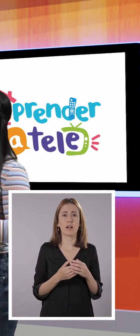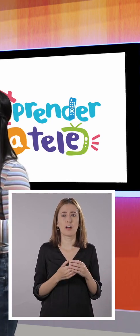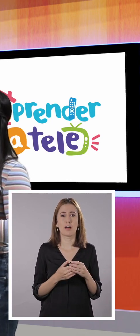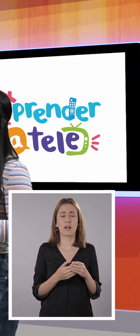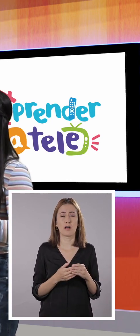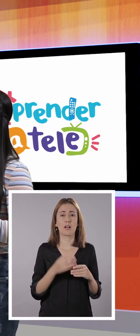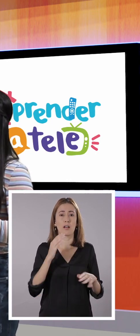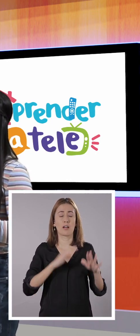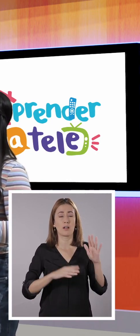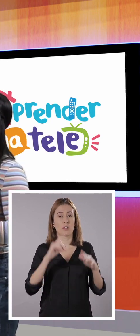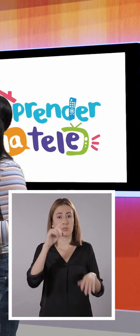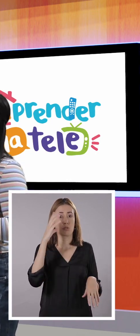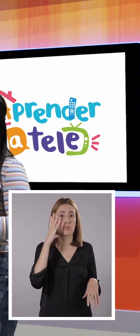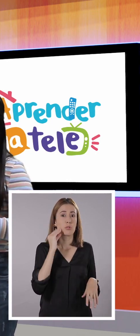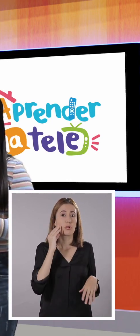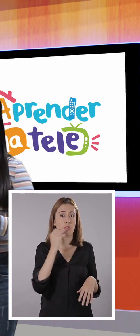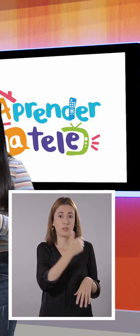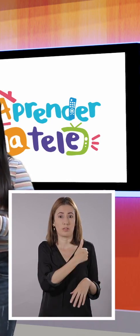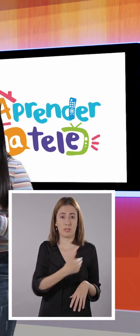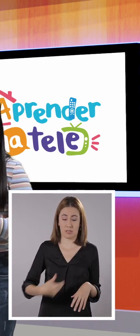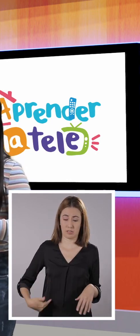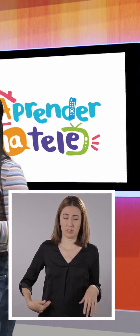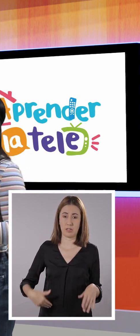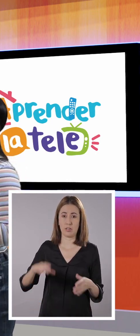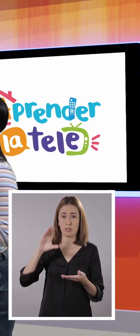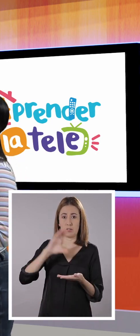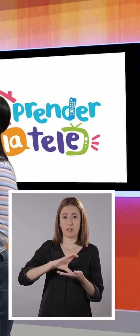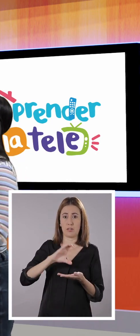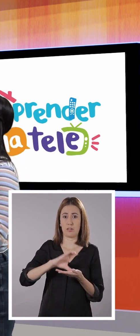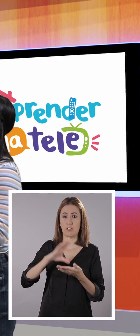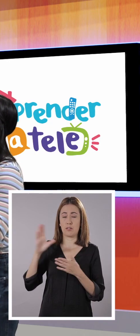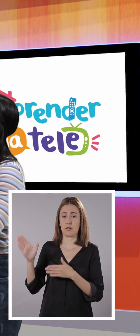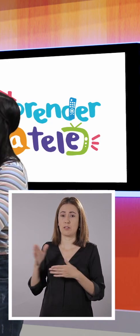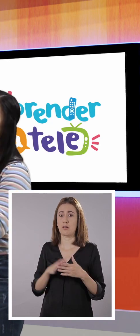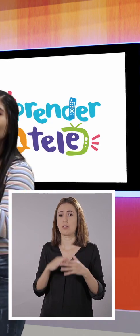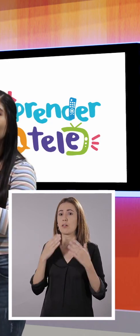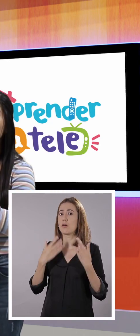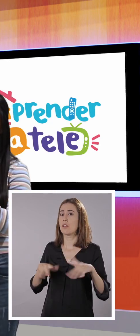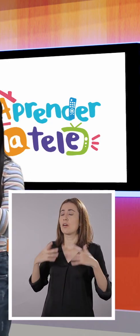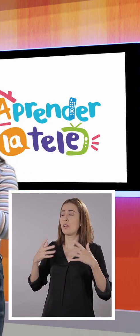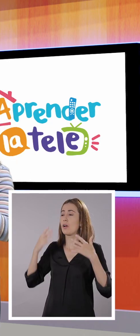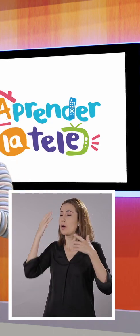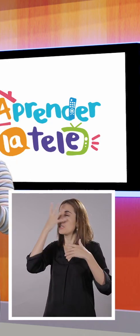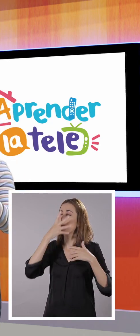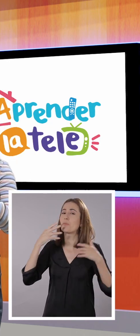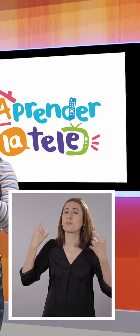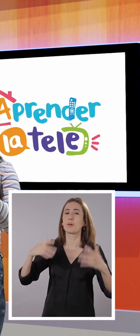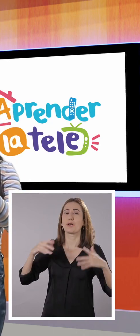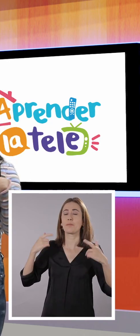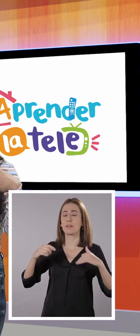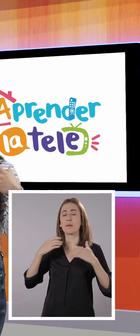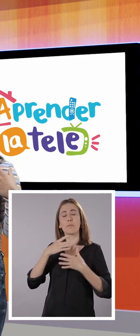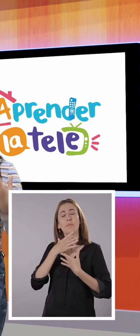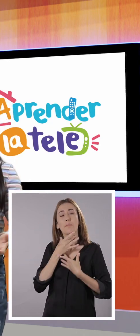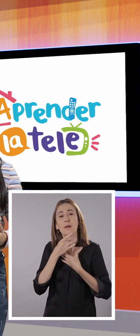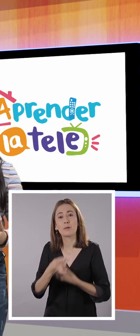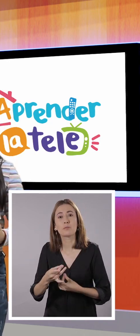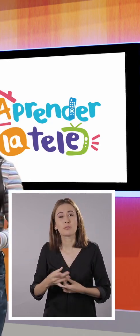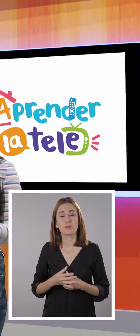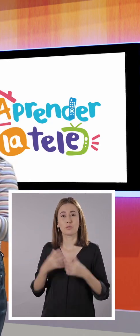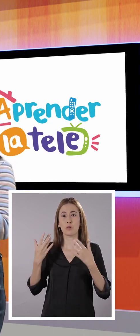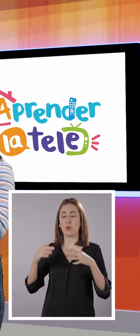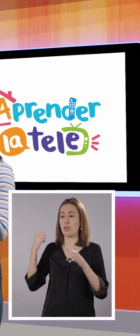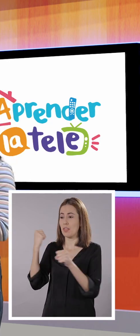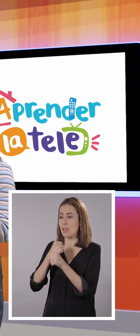hubo una época en la que llegaste a ser presidenta de tu curso. Claro que sí. Y fue muy bonito, ¿sabe por qué? Porque trabajábamos en